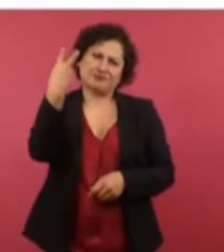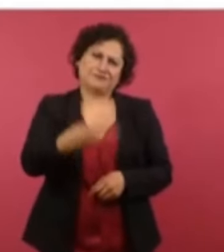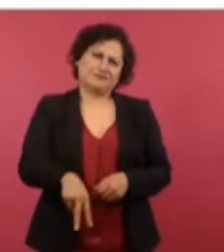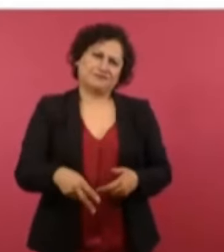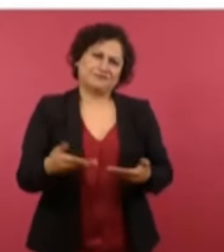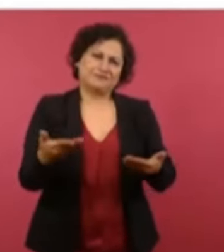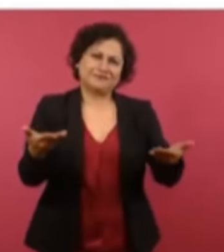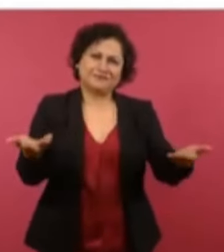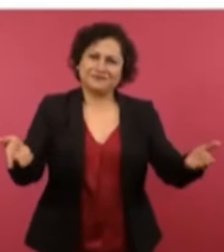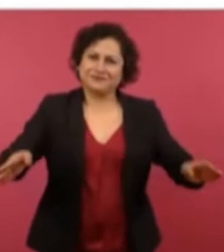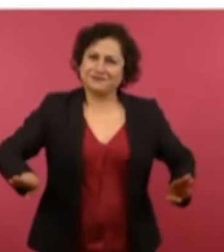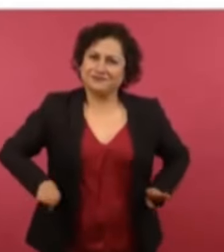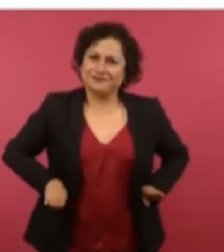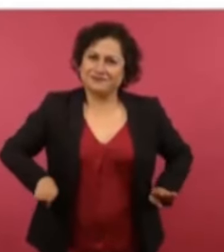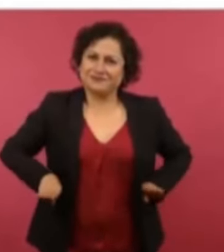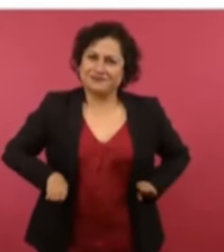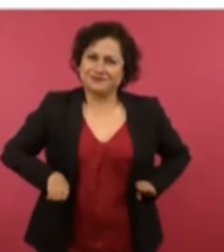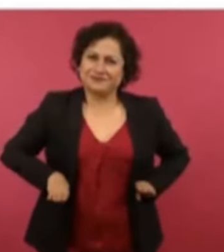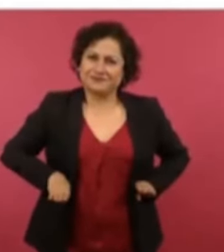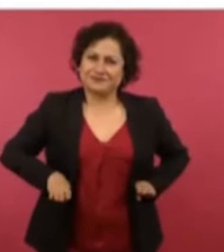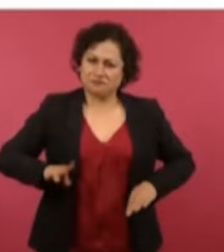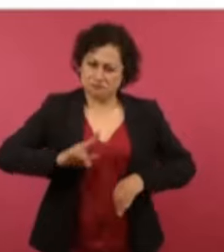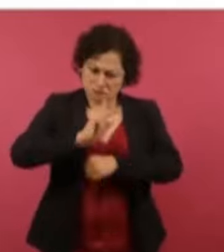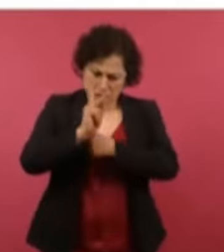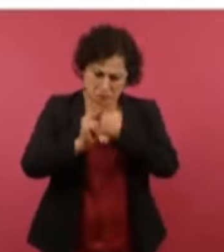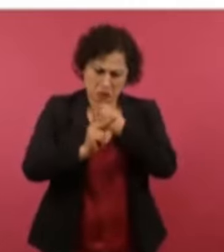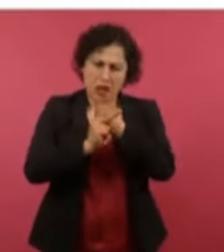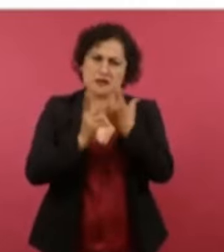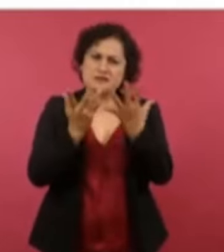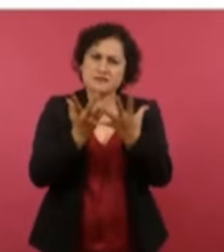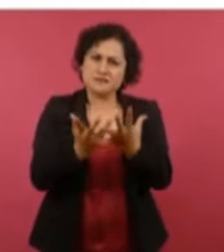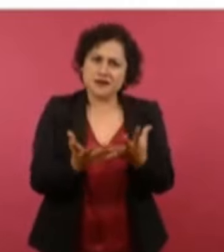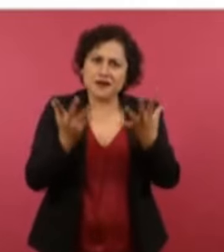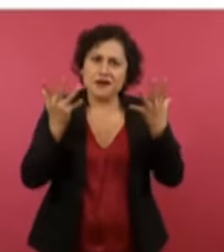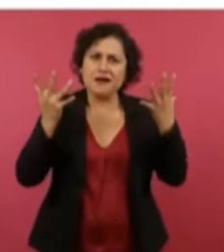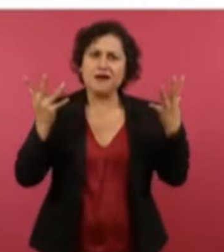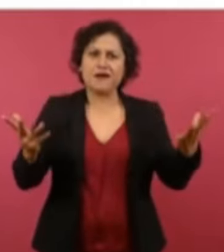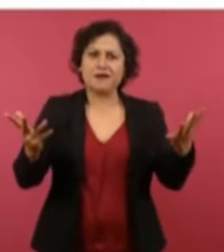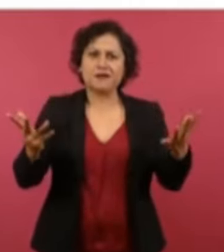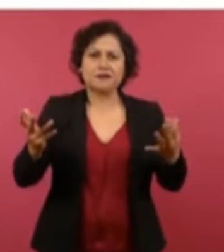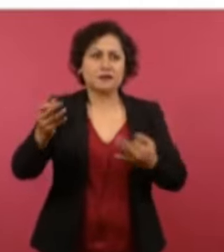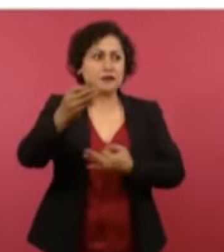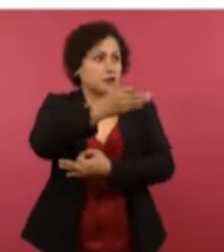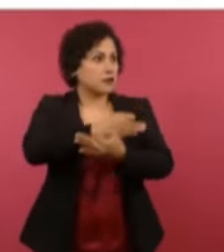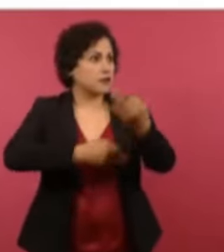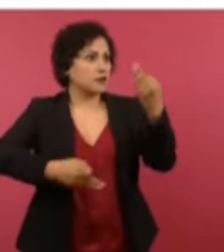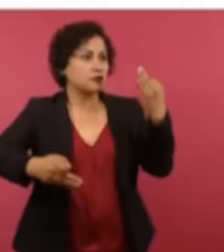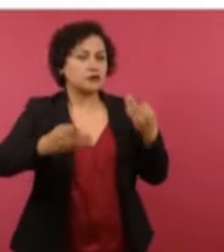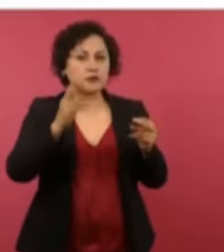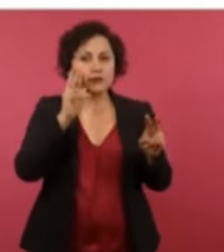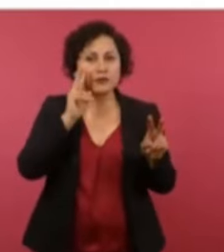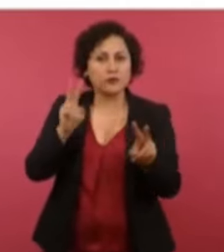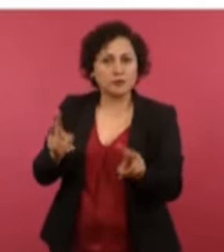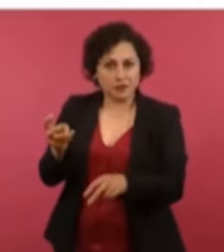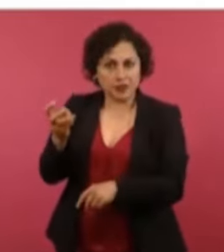esto es nuestro gran país de lo que debemos de sentirnos orgullosos,